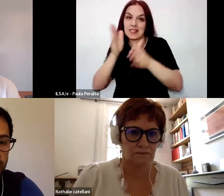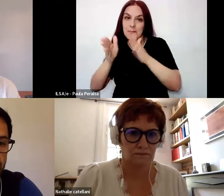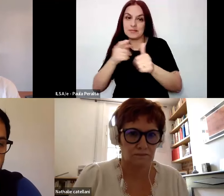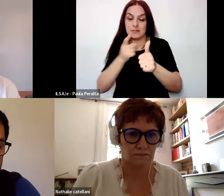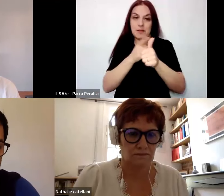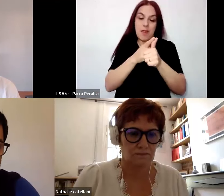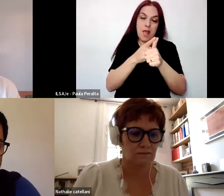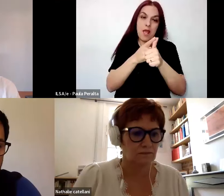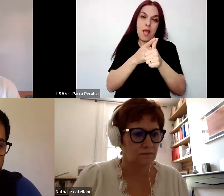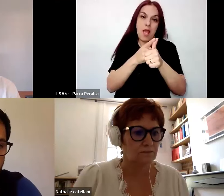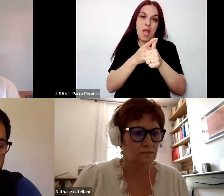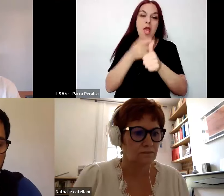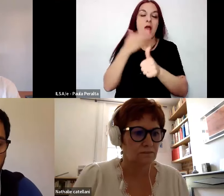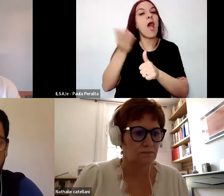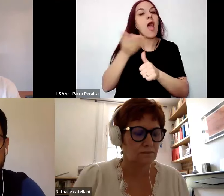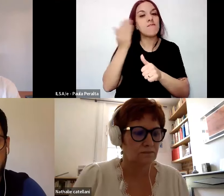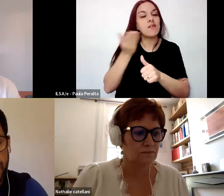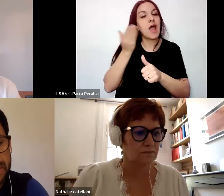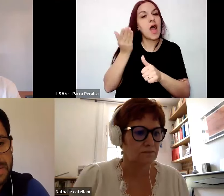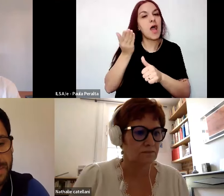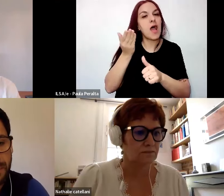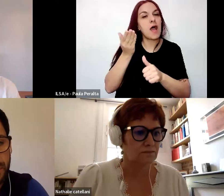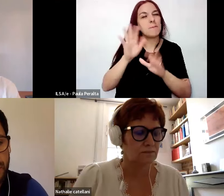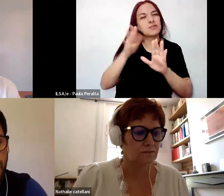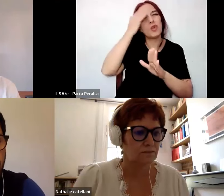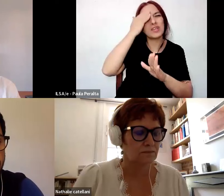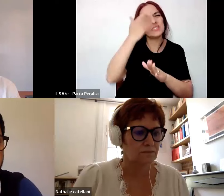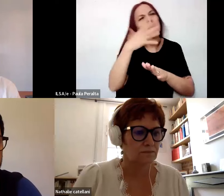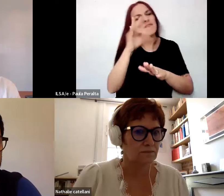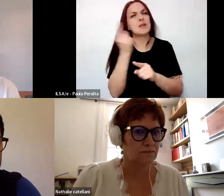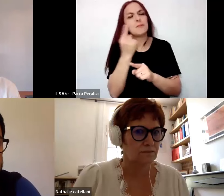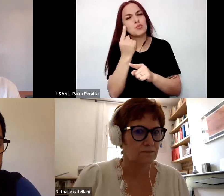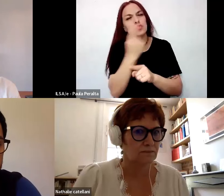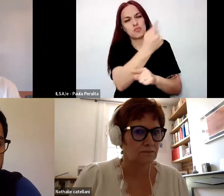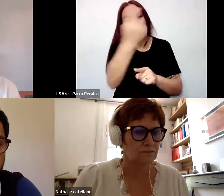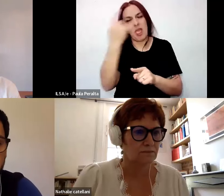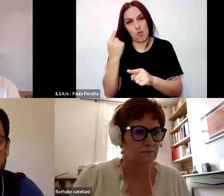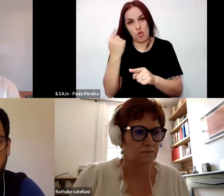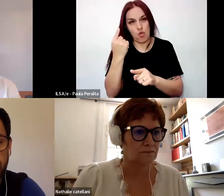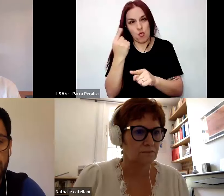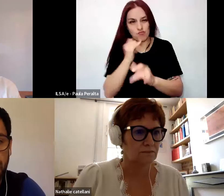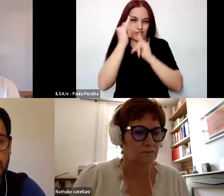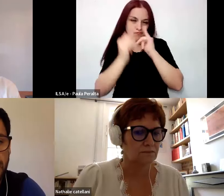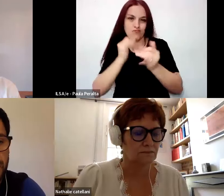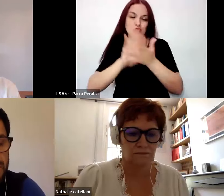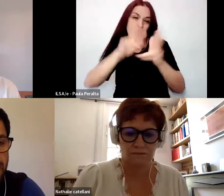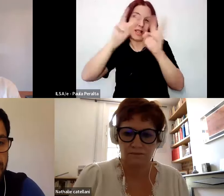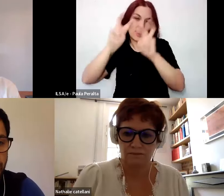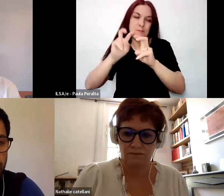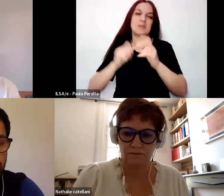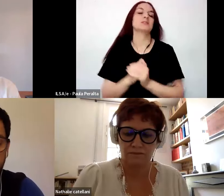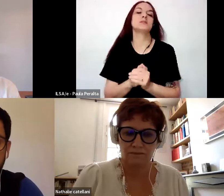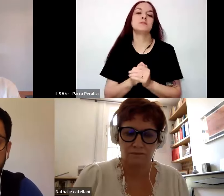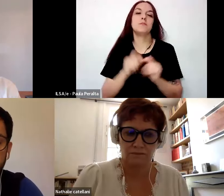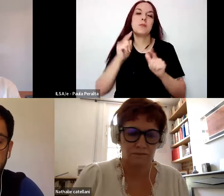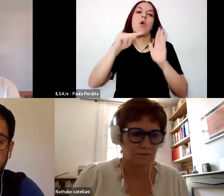momento vamos a escuchar alrededor de 15-20 minutos a cada especialista sobre estos temas, sobre estos ejes